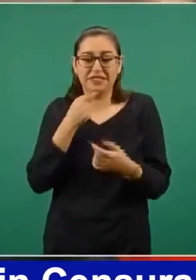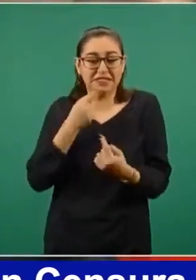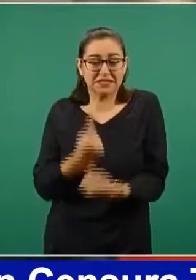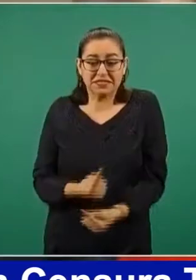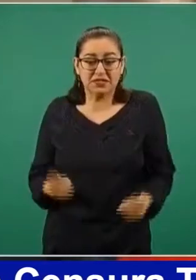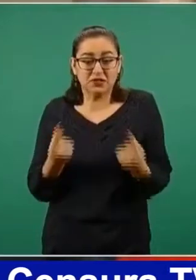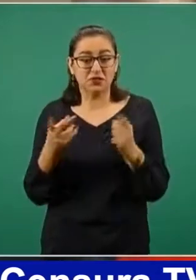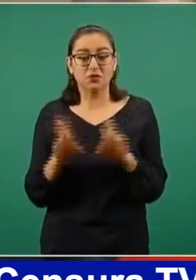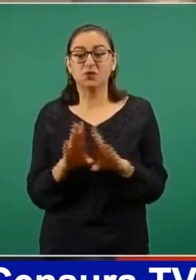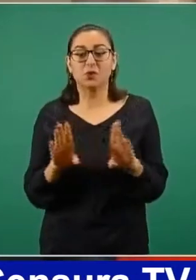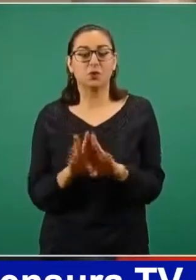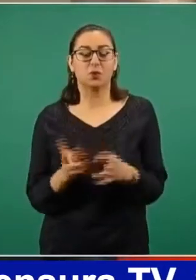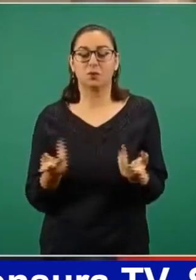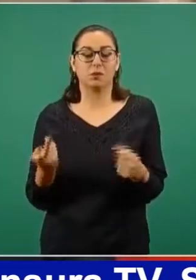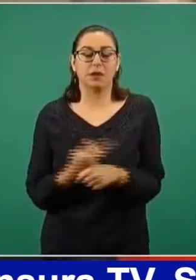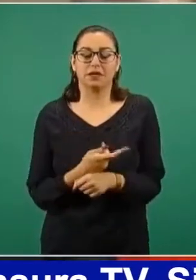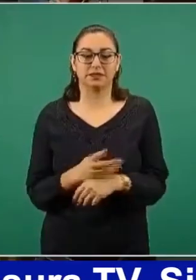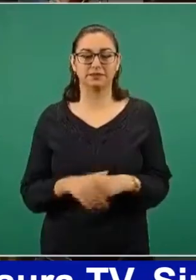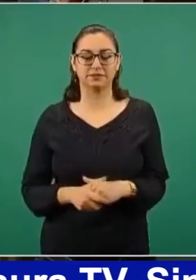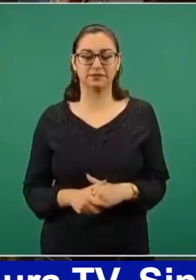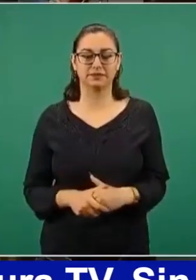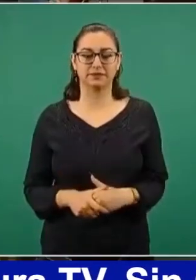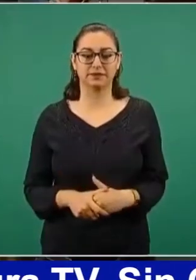¿Cómo le van a hacer ahí con los más pequeños?